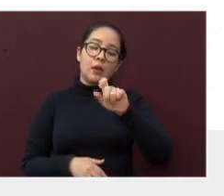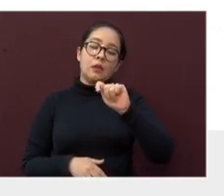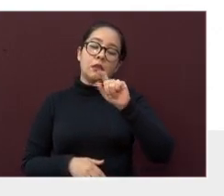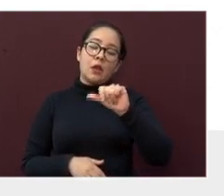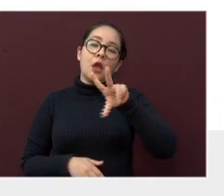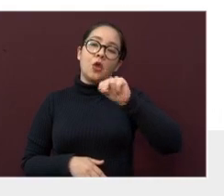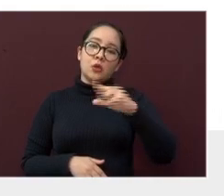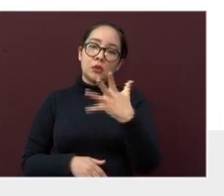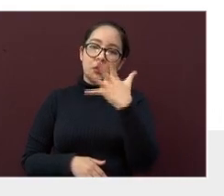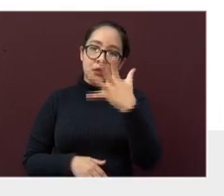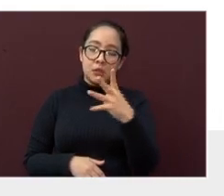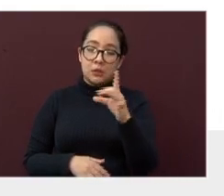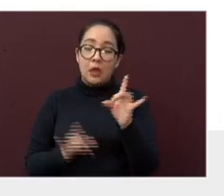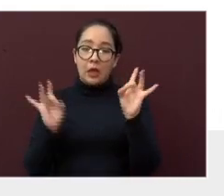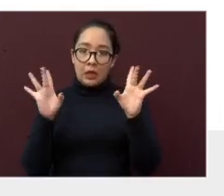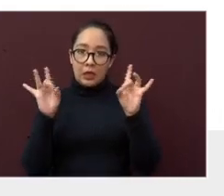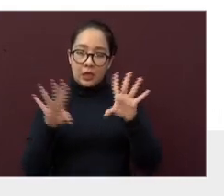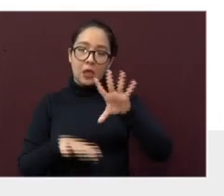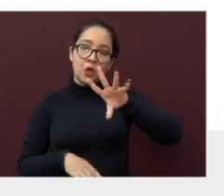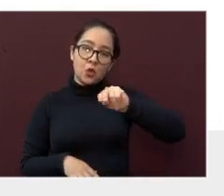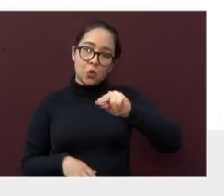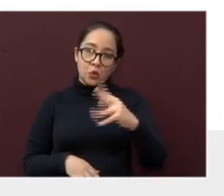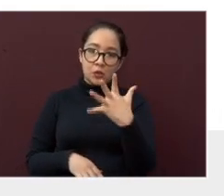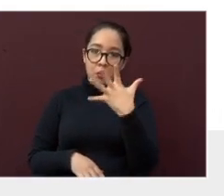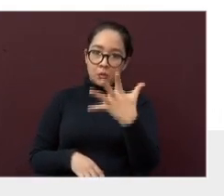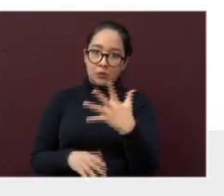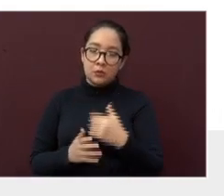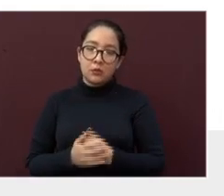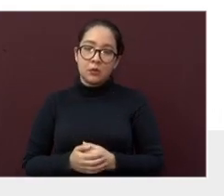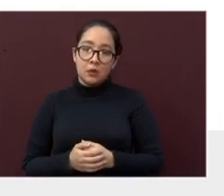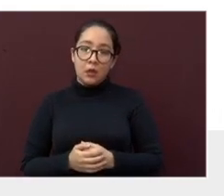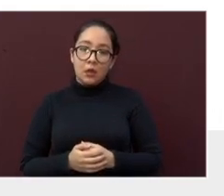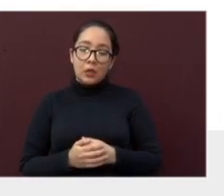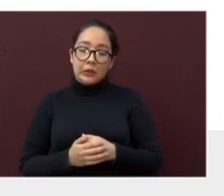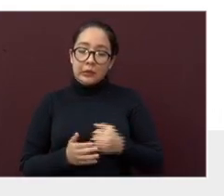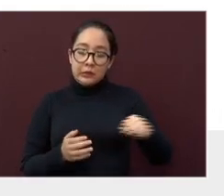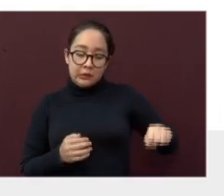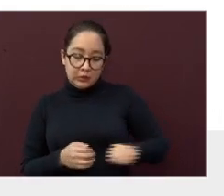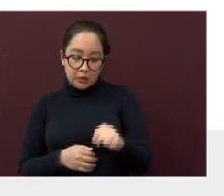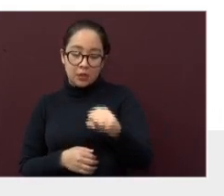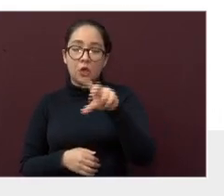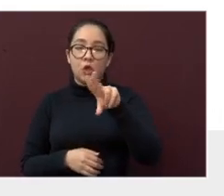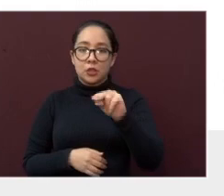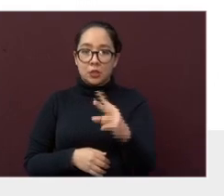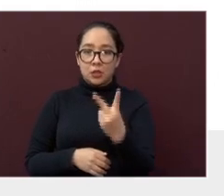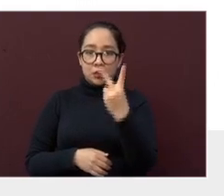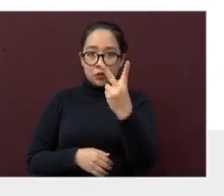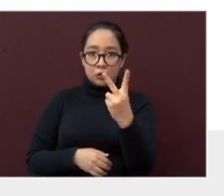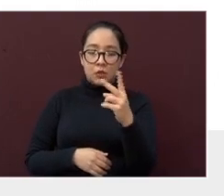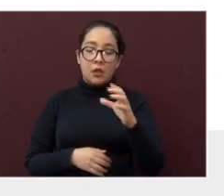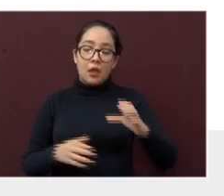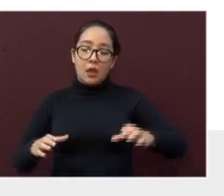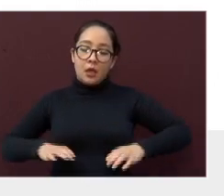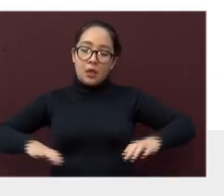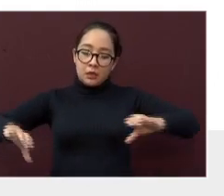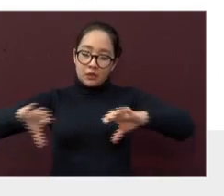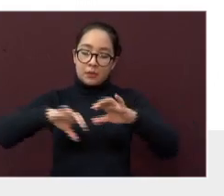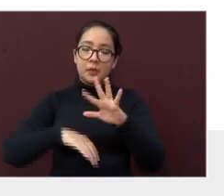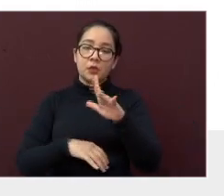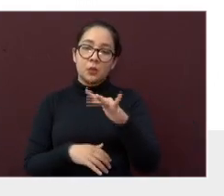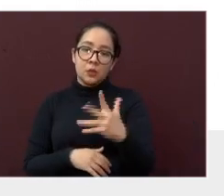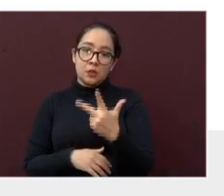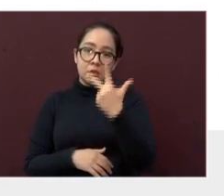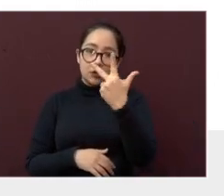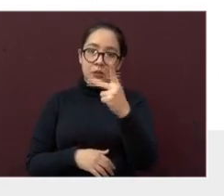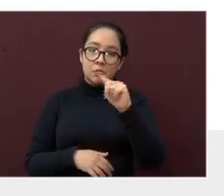Ángel R. Cabada, 84. Santiago Tuxtla, 82. Catemaco, 58.